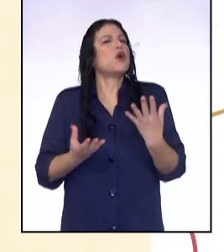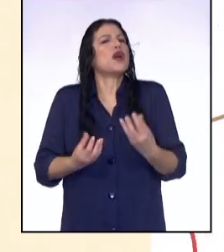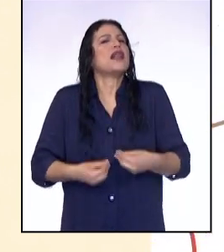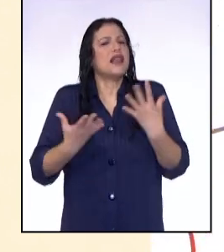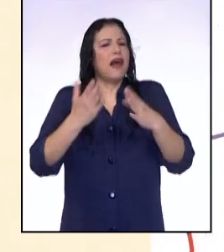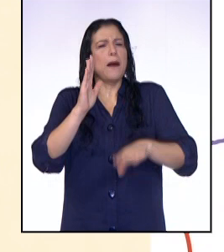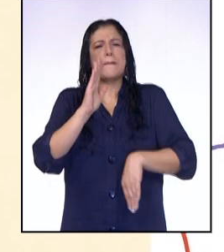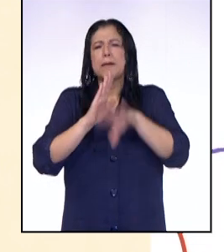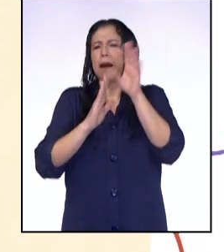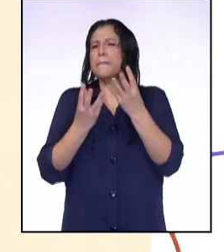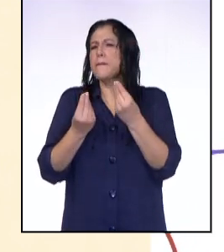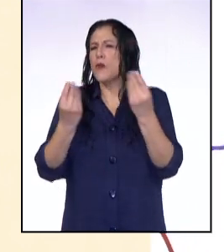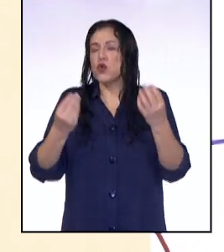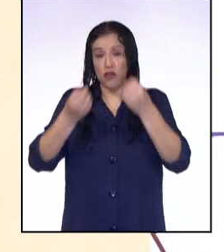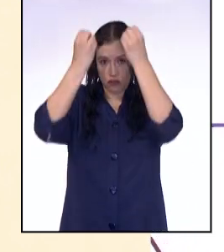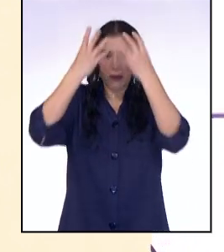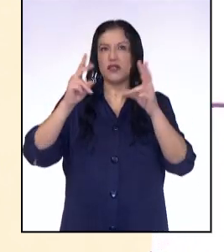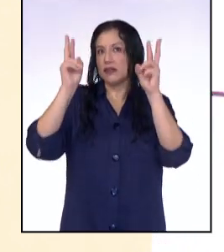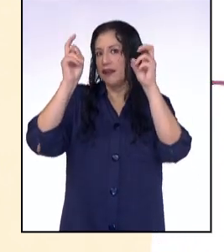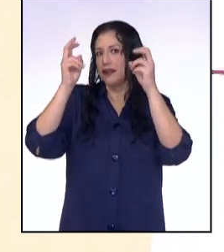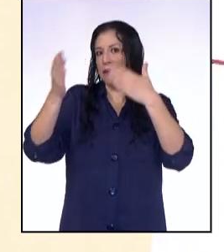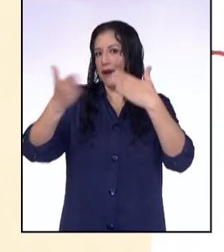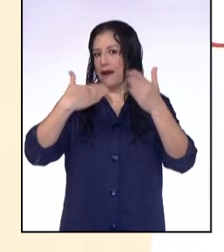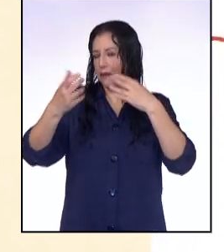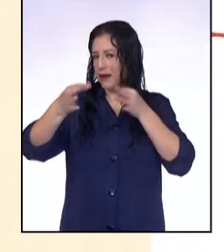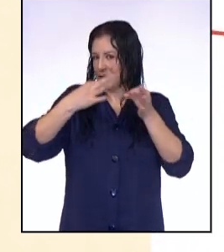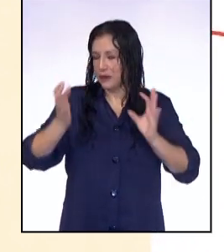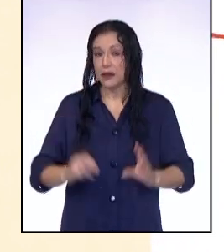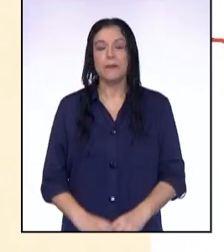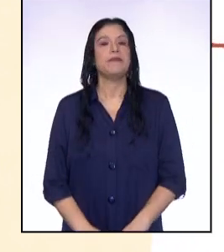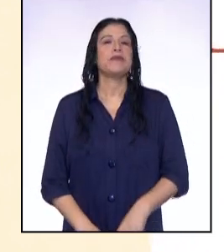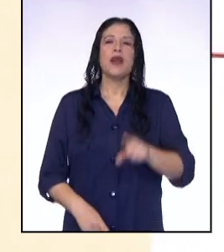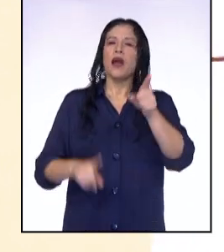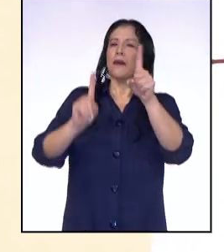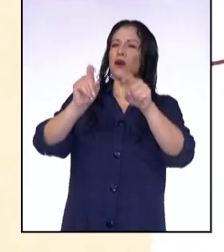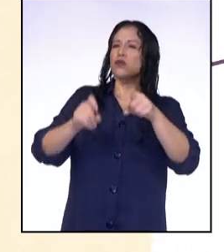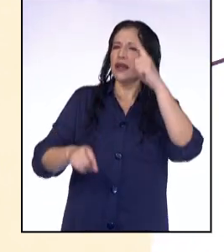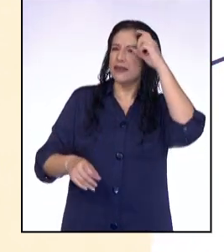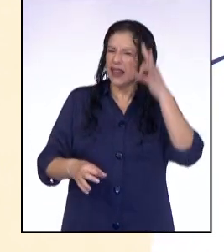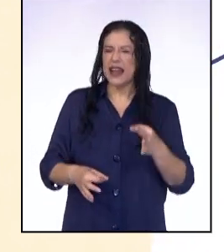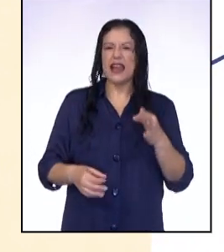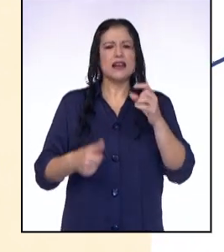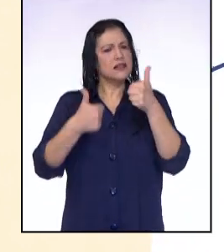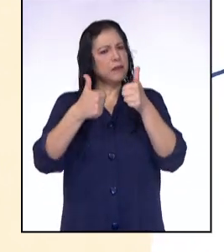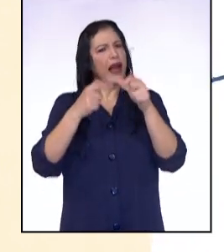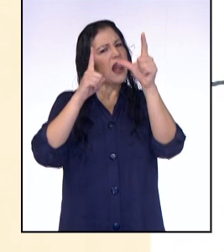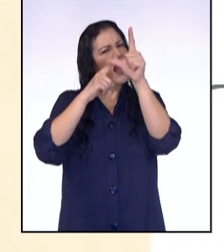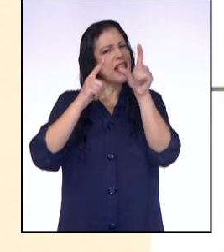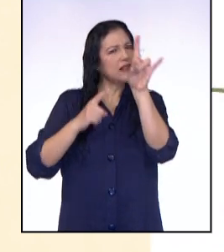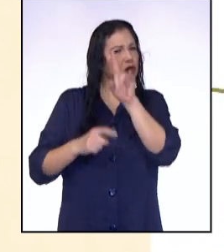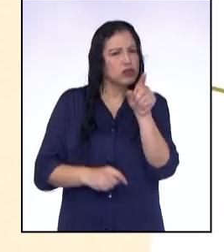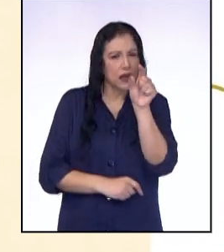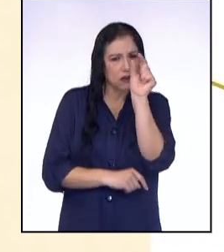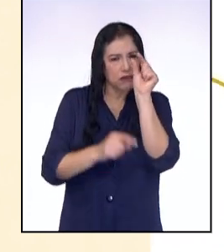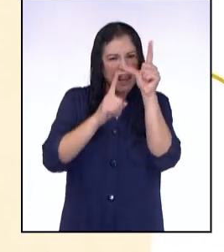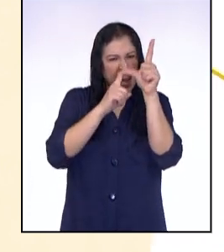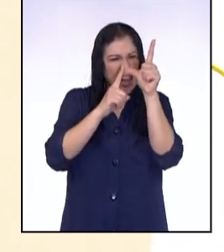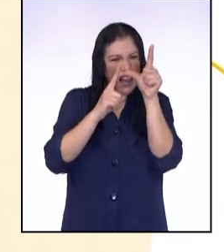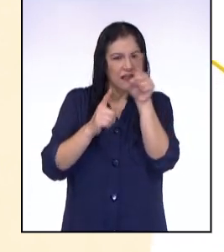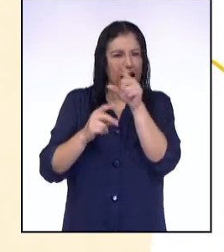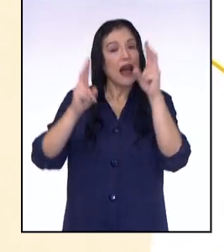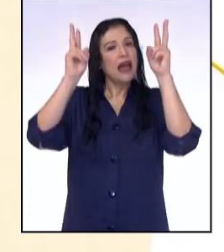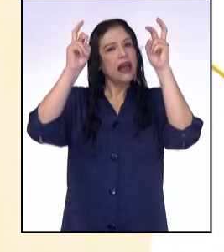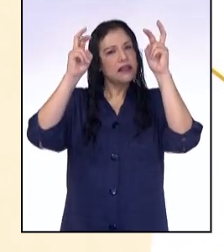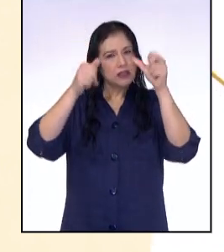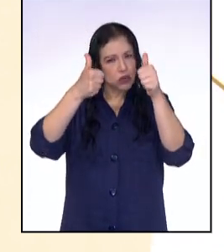parte de la información sobre el tema que se está tratando. ¿Creen que está bien el tipo de letra utilizado? El título